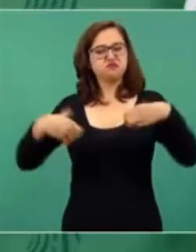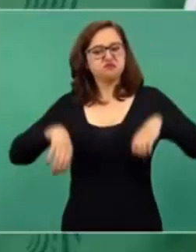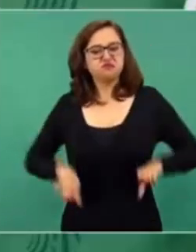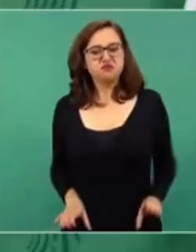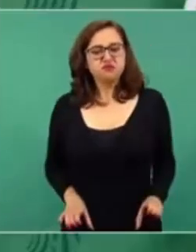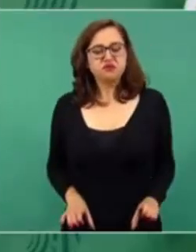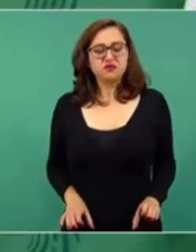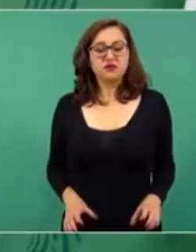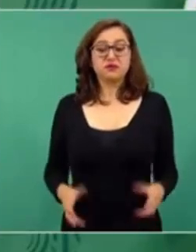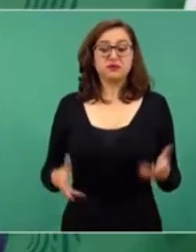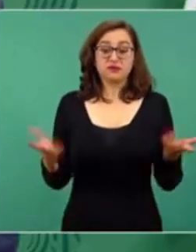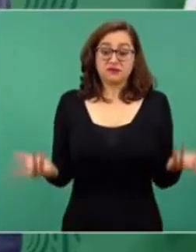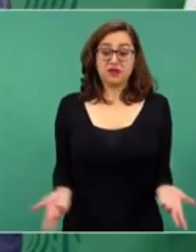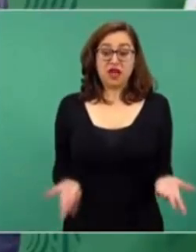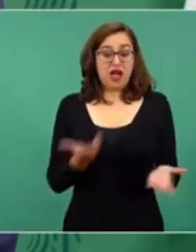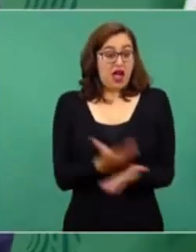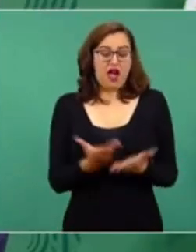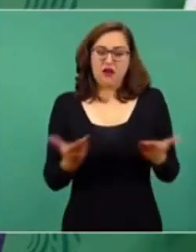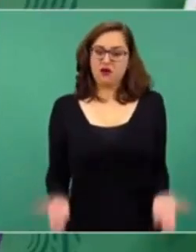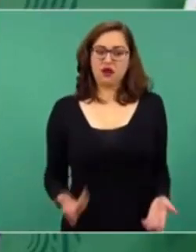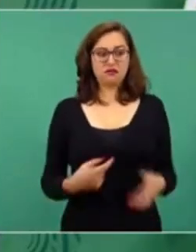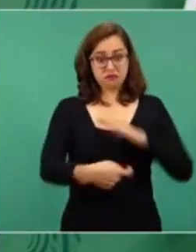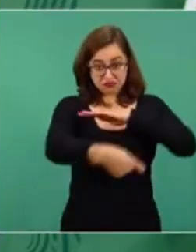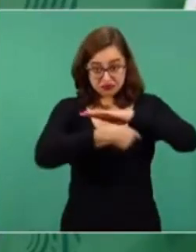Entonces, eso ya se terminó.